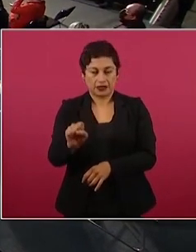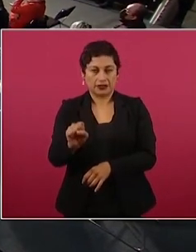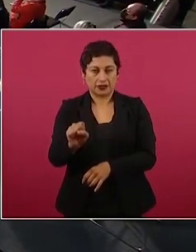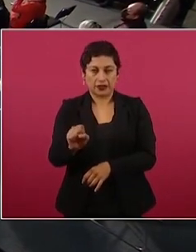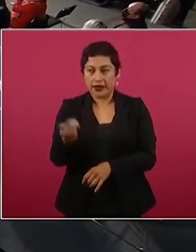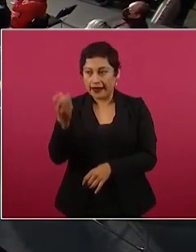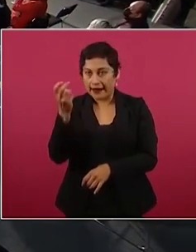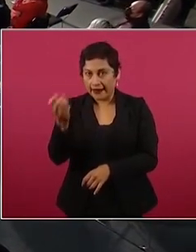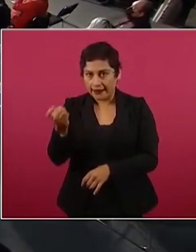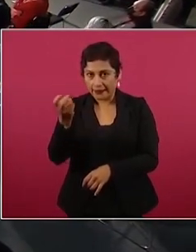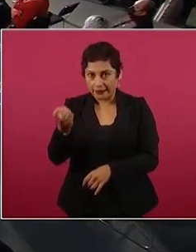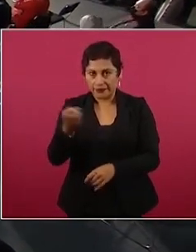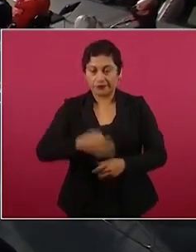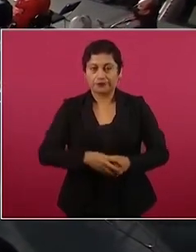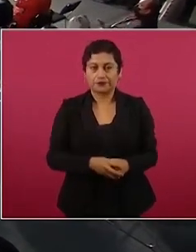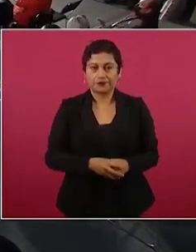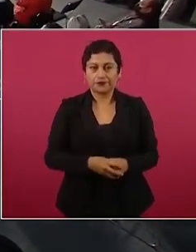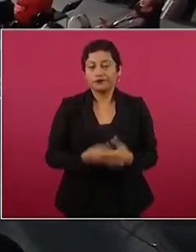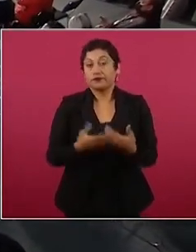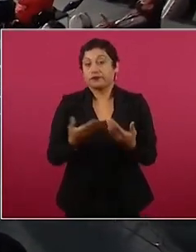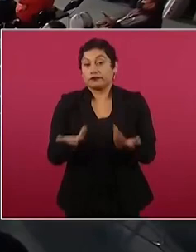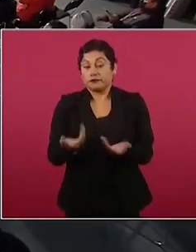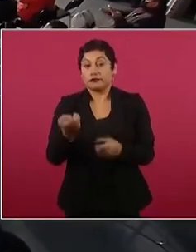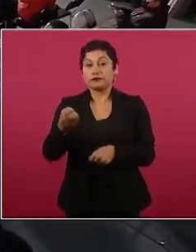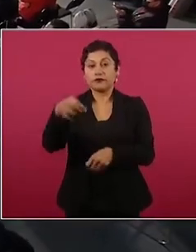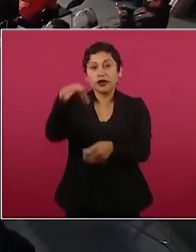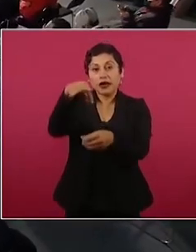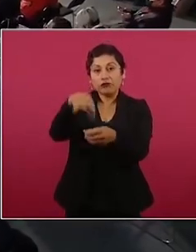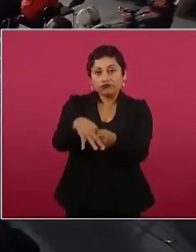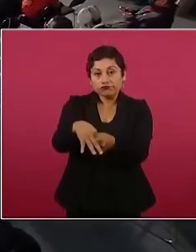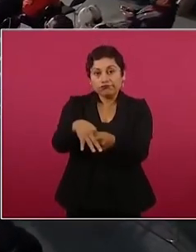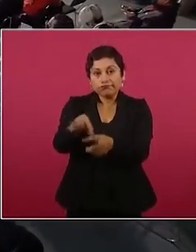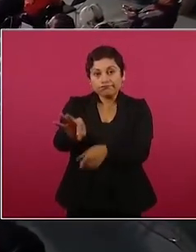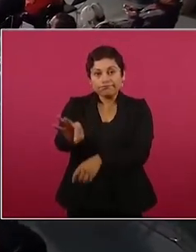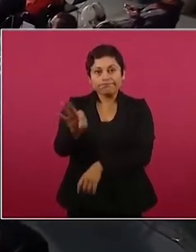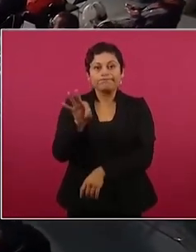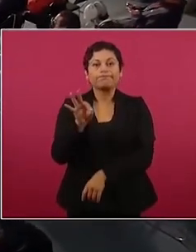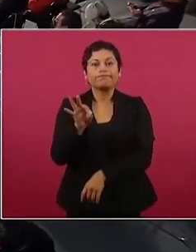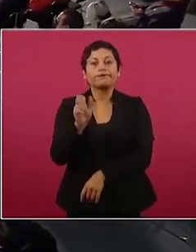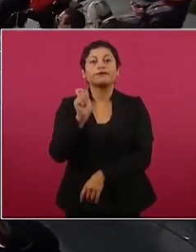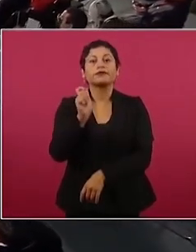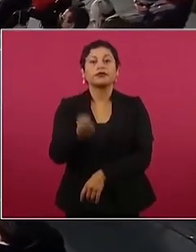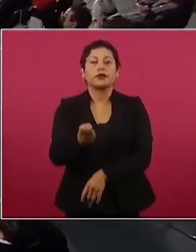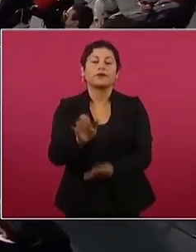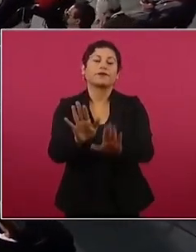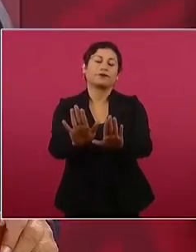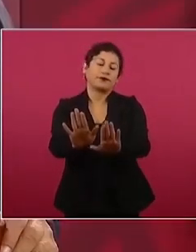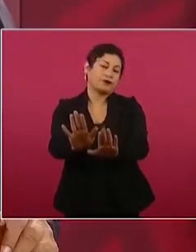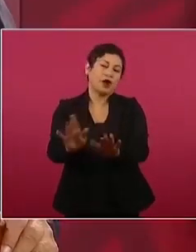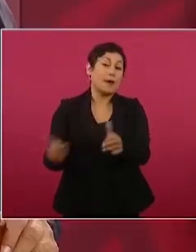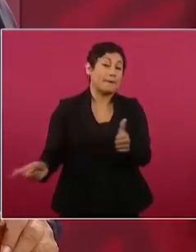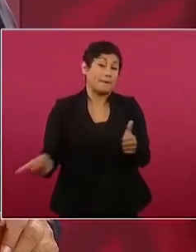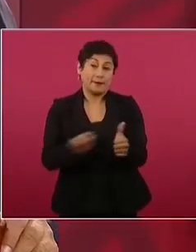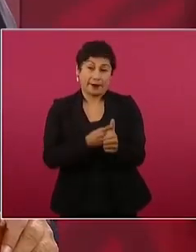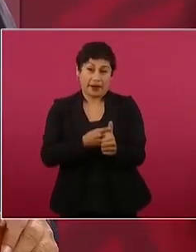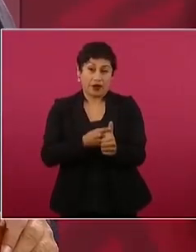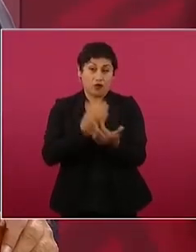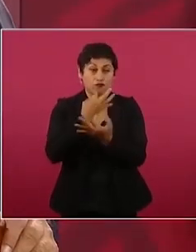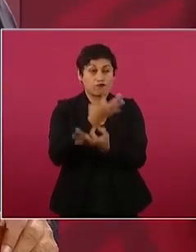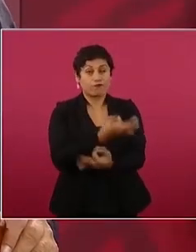en esas elecciones bueno primero se hace una convocatoria